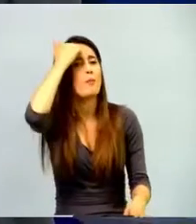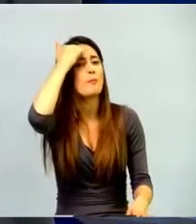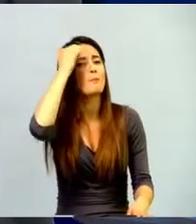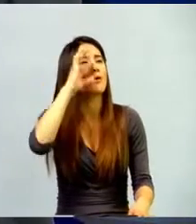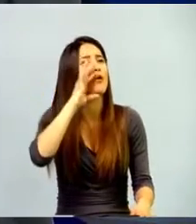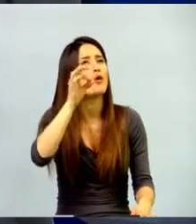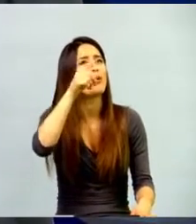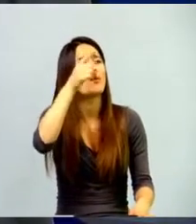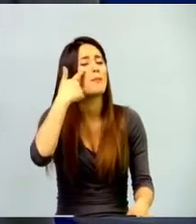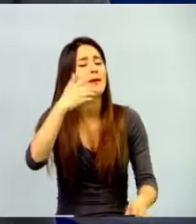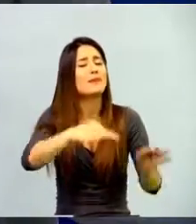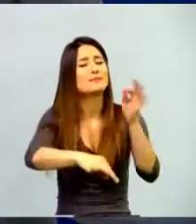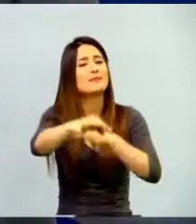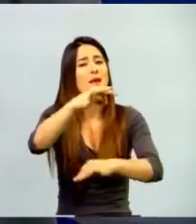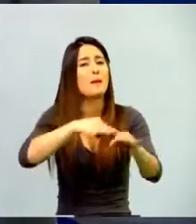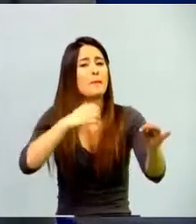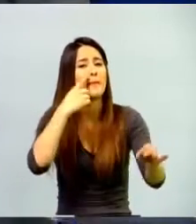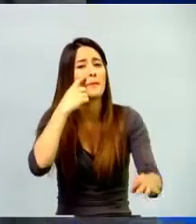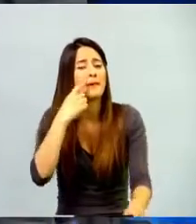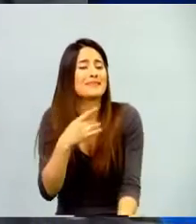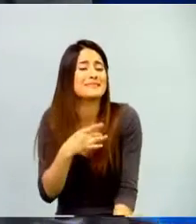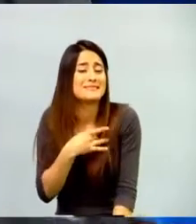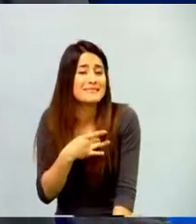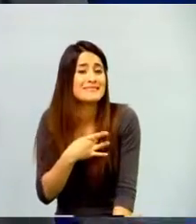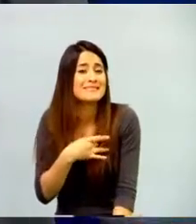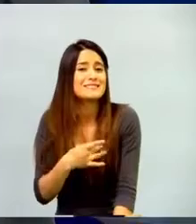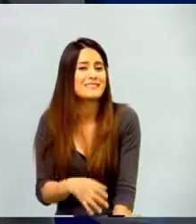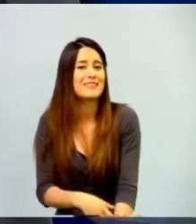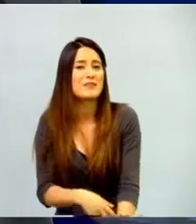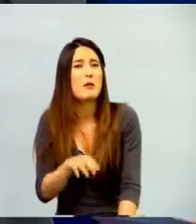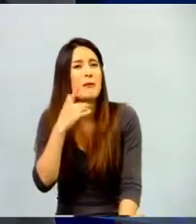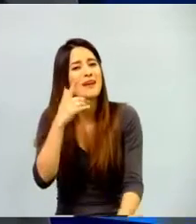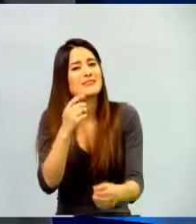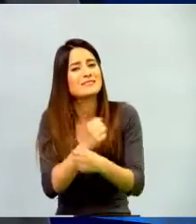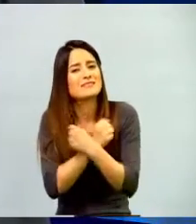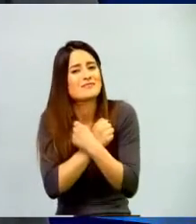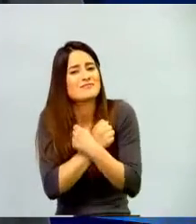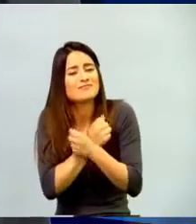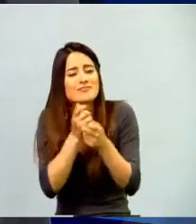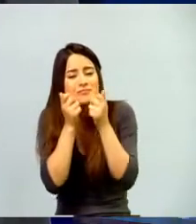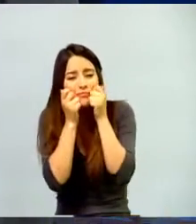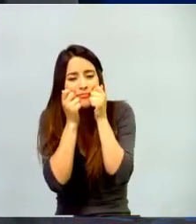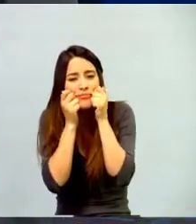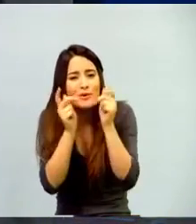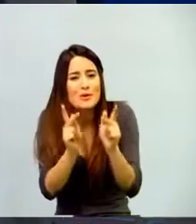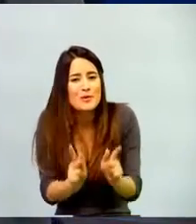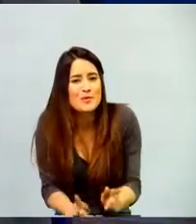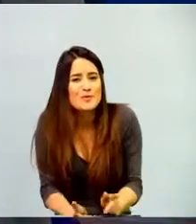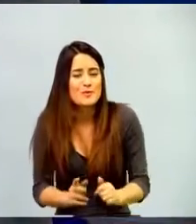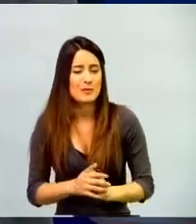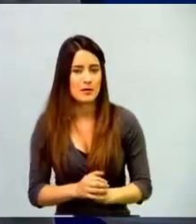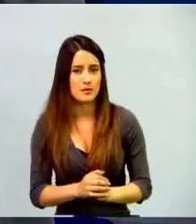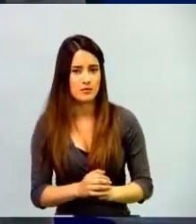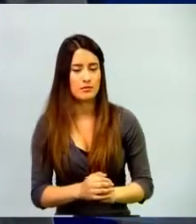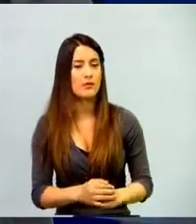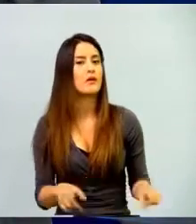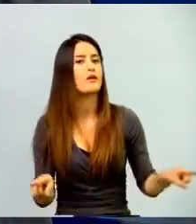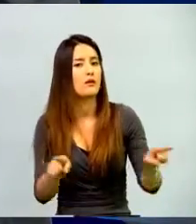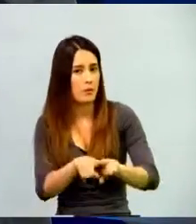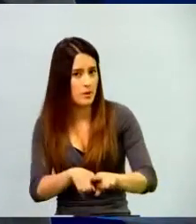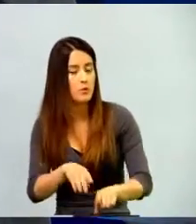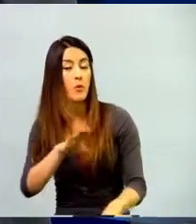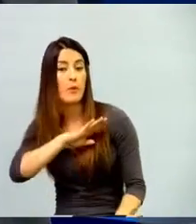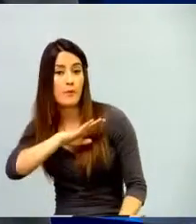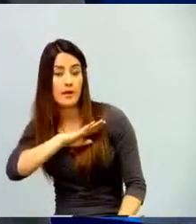necesitan esa parte humana para poder entender que la gamificación no por sí sola va a funcionar y no por sí sola va a